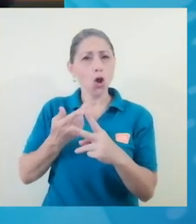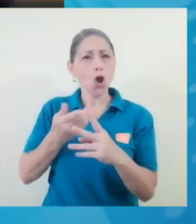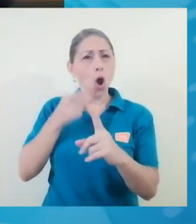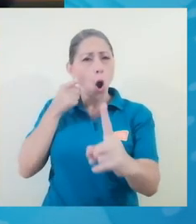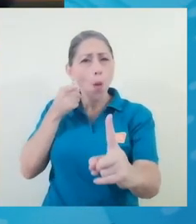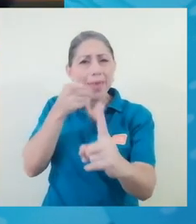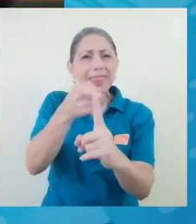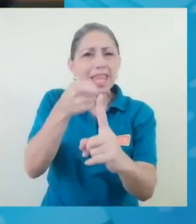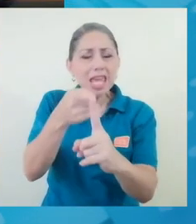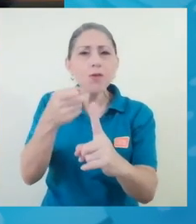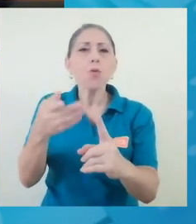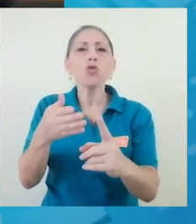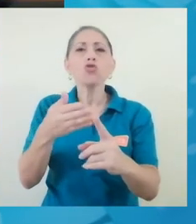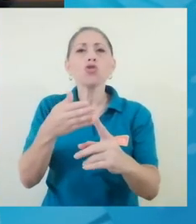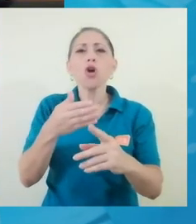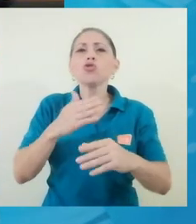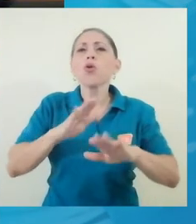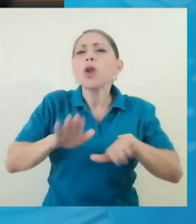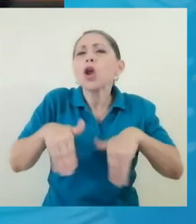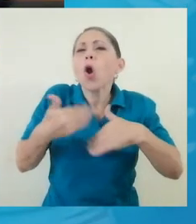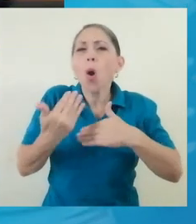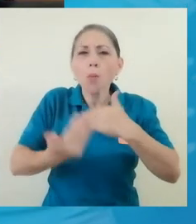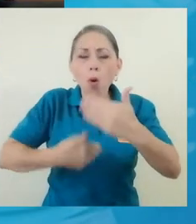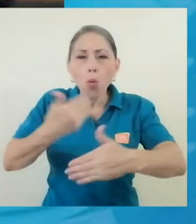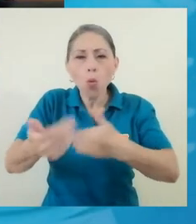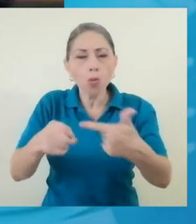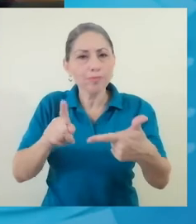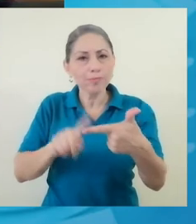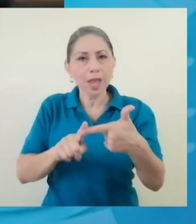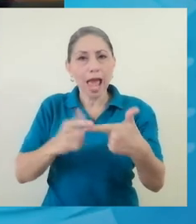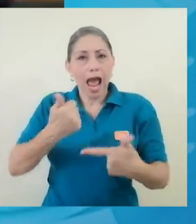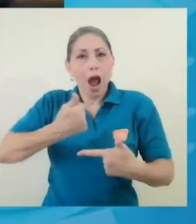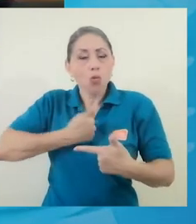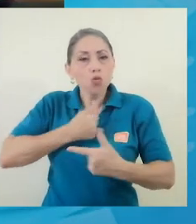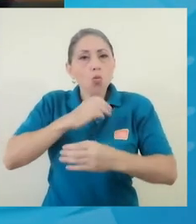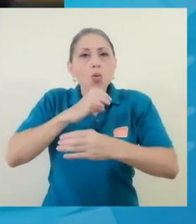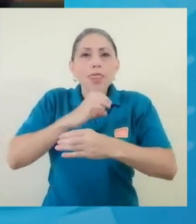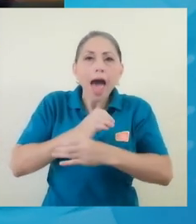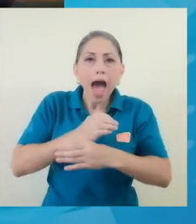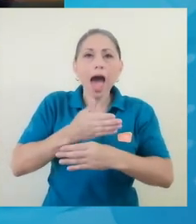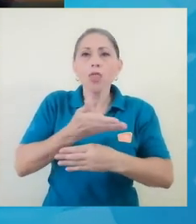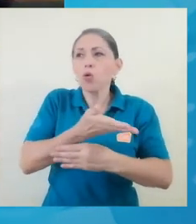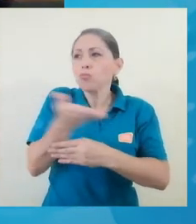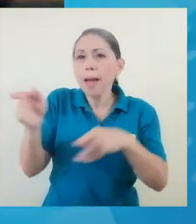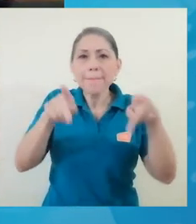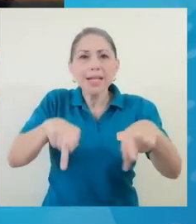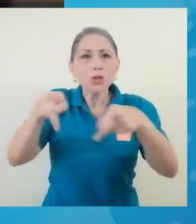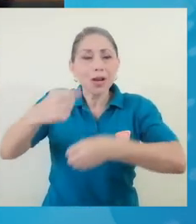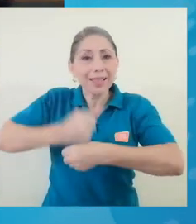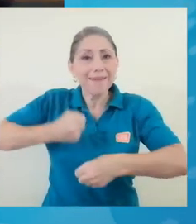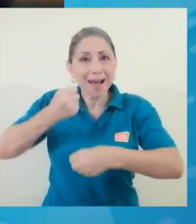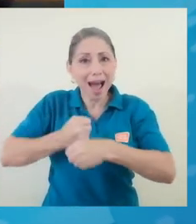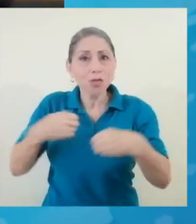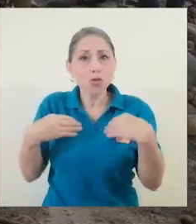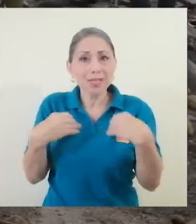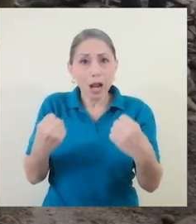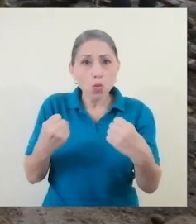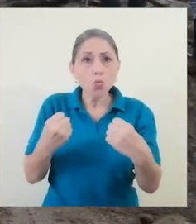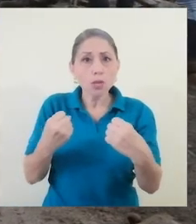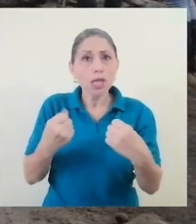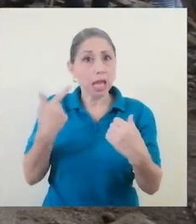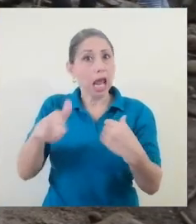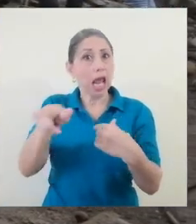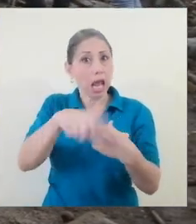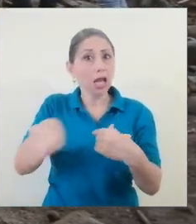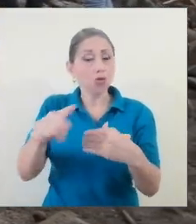los lineamientos, el dispositivo de autocuidado al personal de salud que se encuentra en primera línea, sino